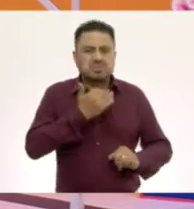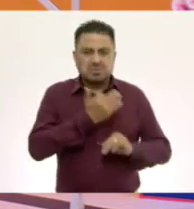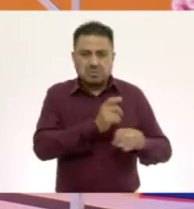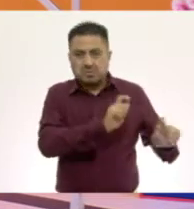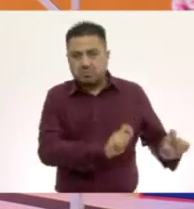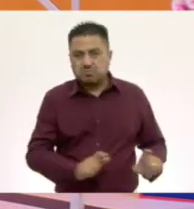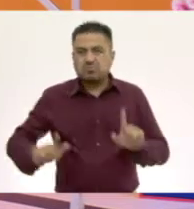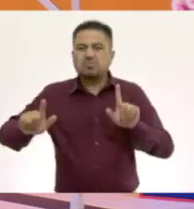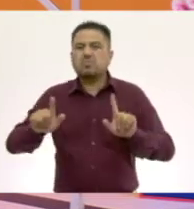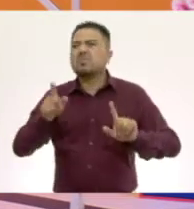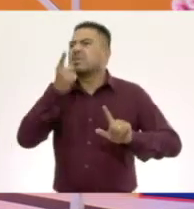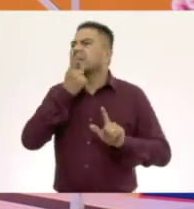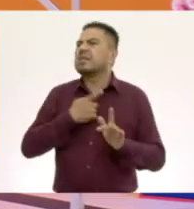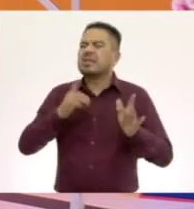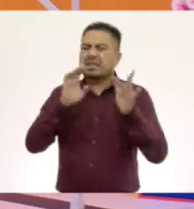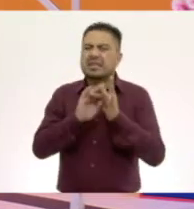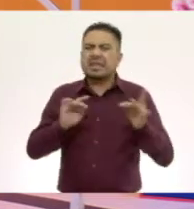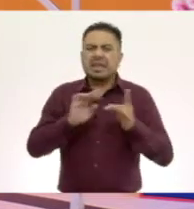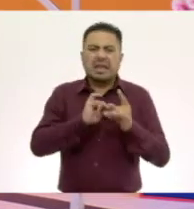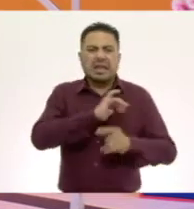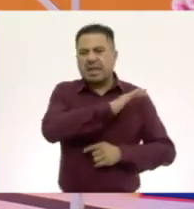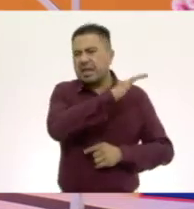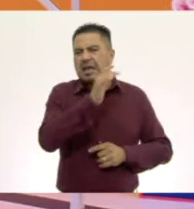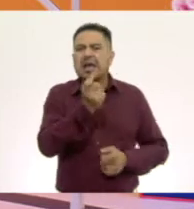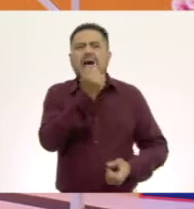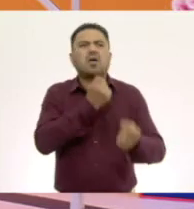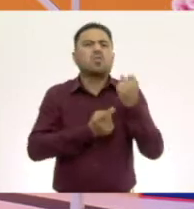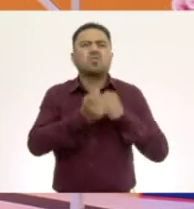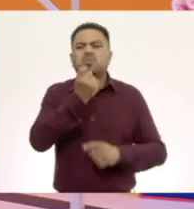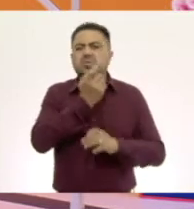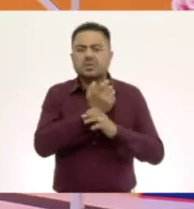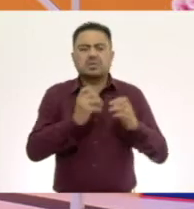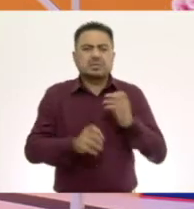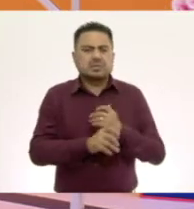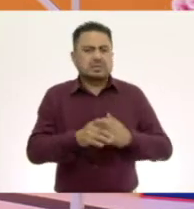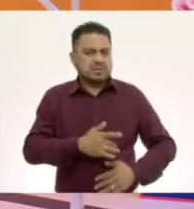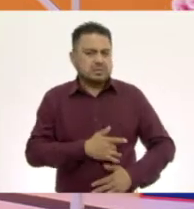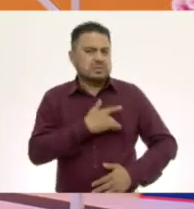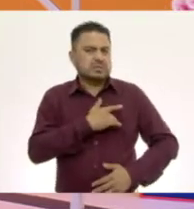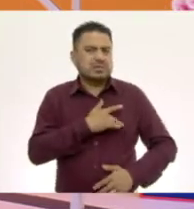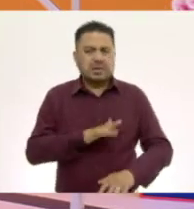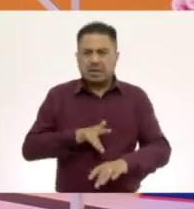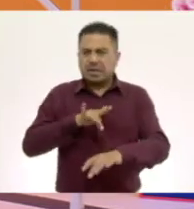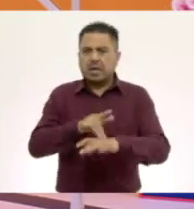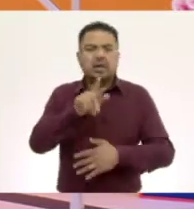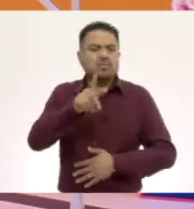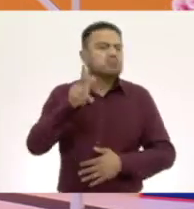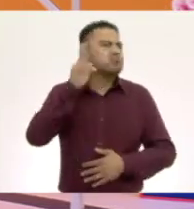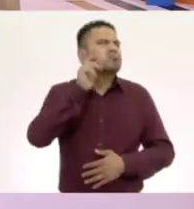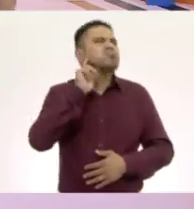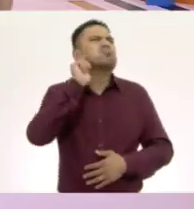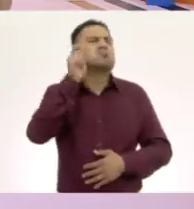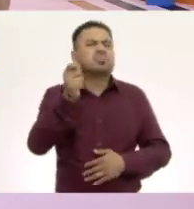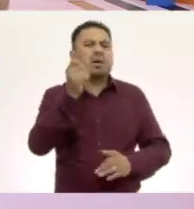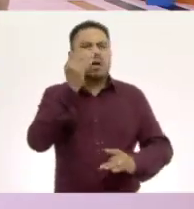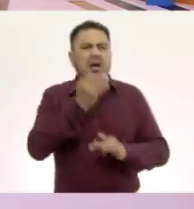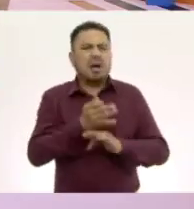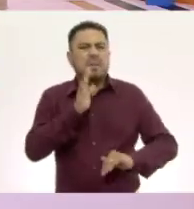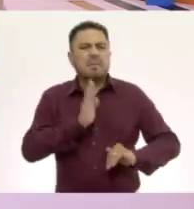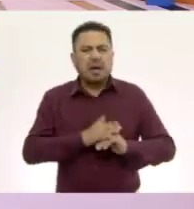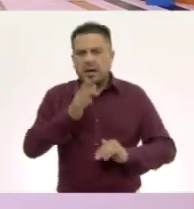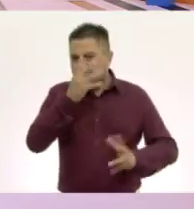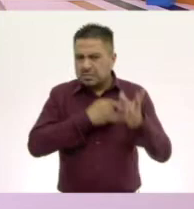cápsula, ella nos describe de manera general algunas cosas del sentido del tacto. Vamos a escucharla y a ver qué más